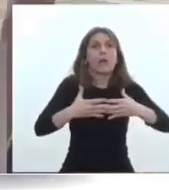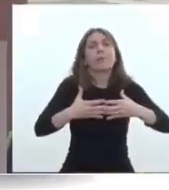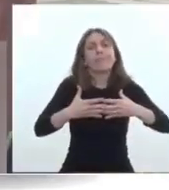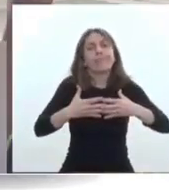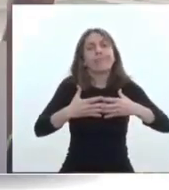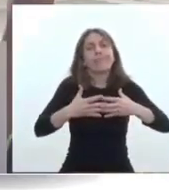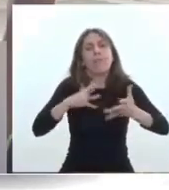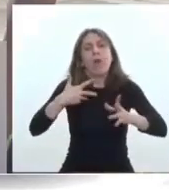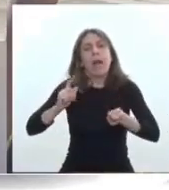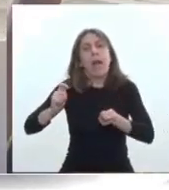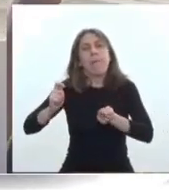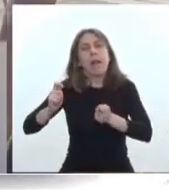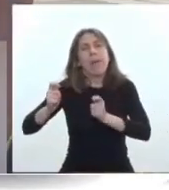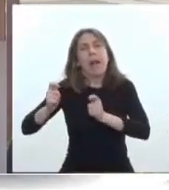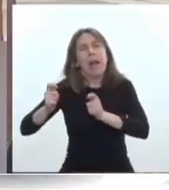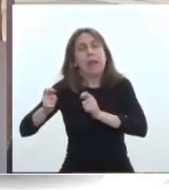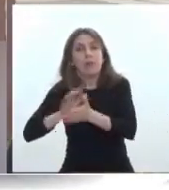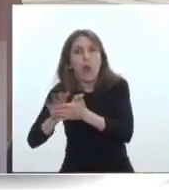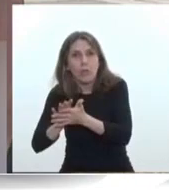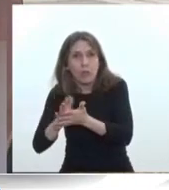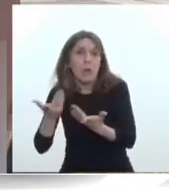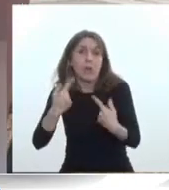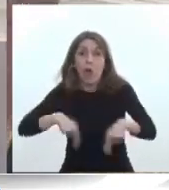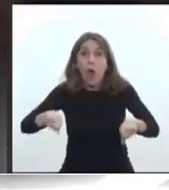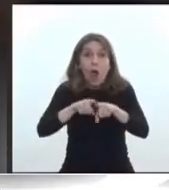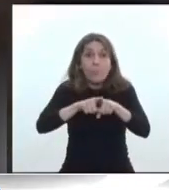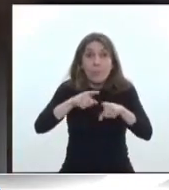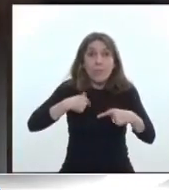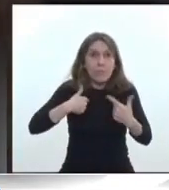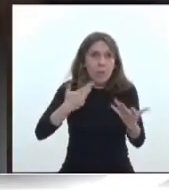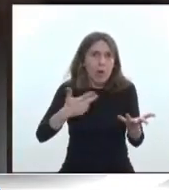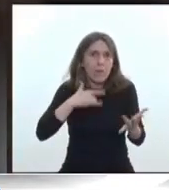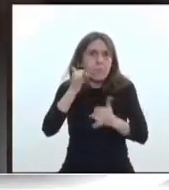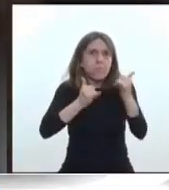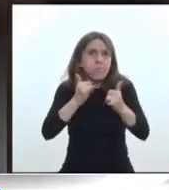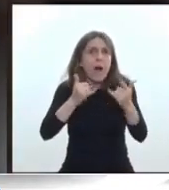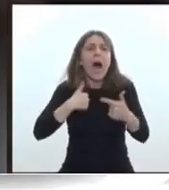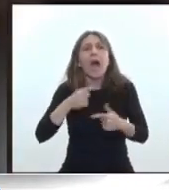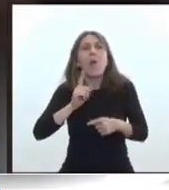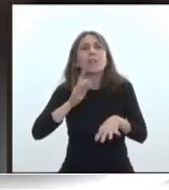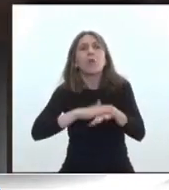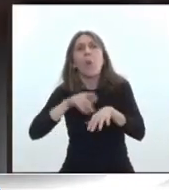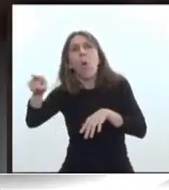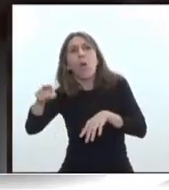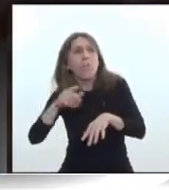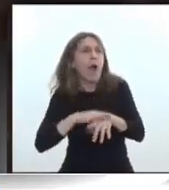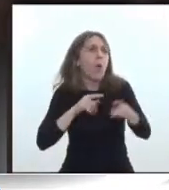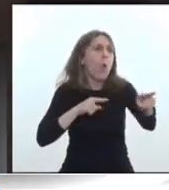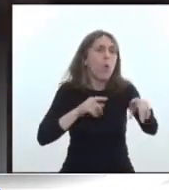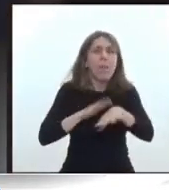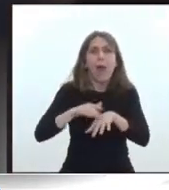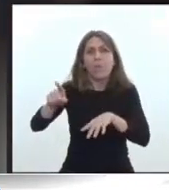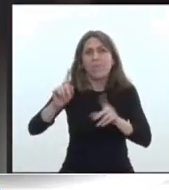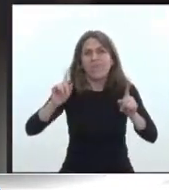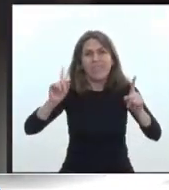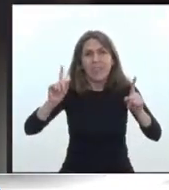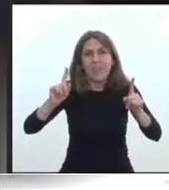Cuando uno habla de estas cosas, la verdad es que no quiere echar culpas, no quiere revisar,